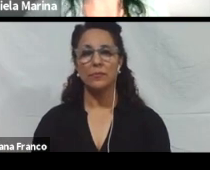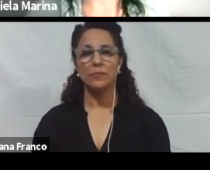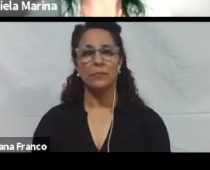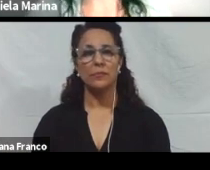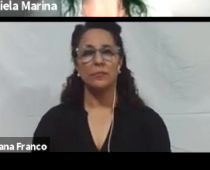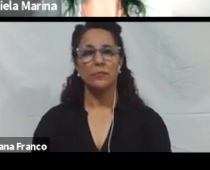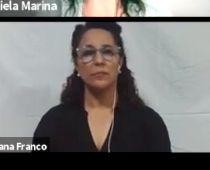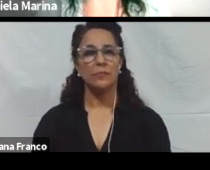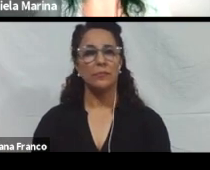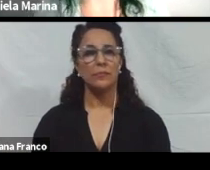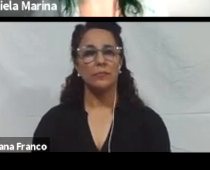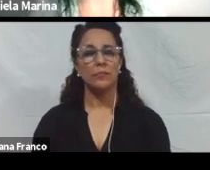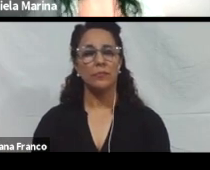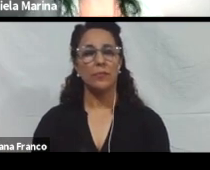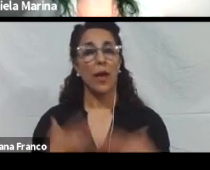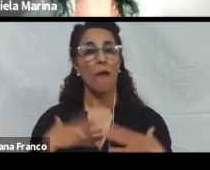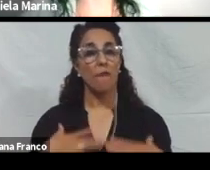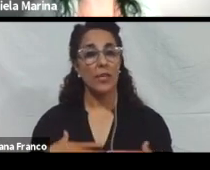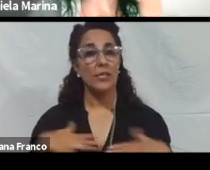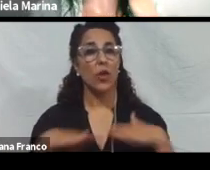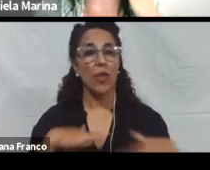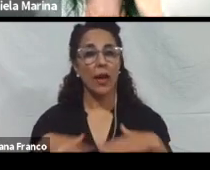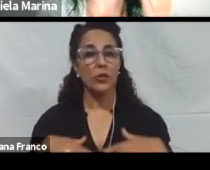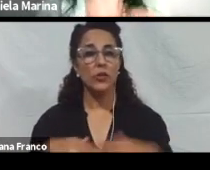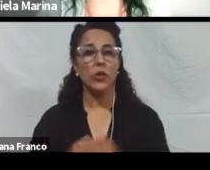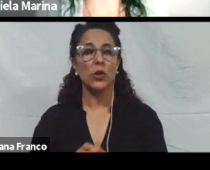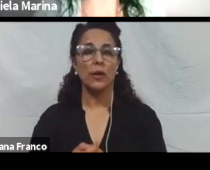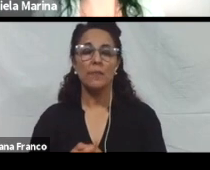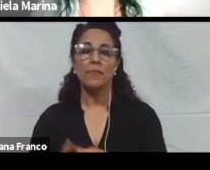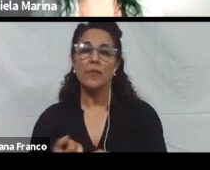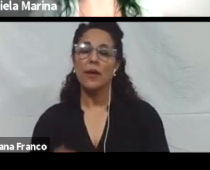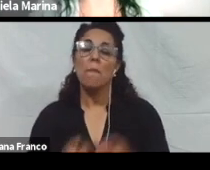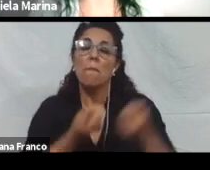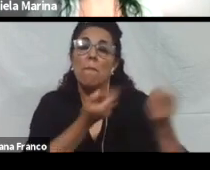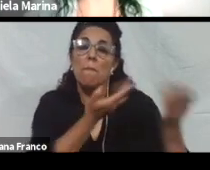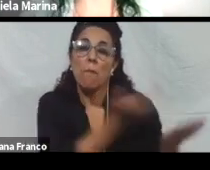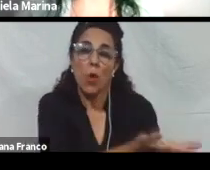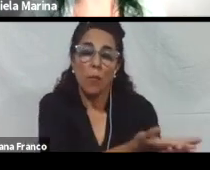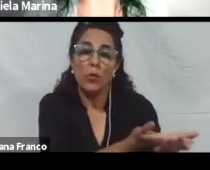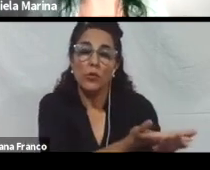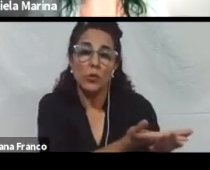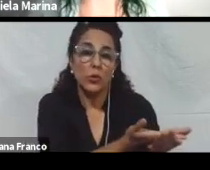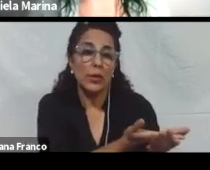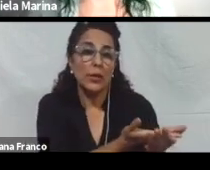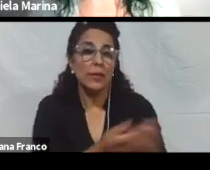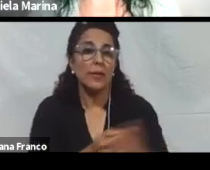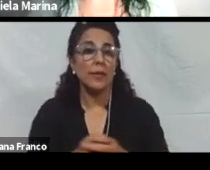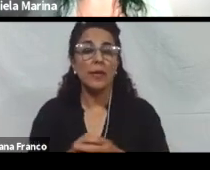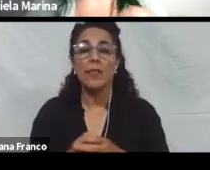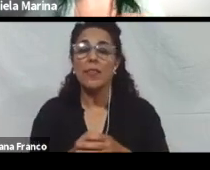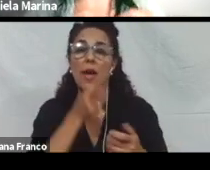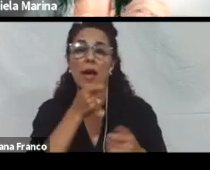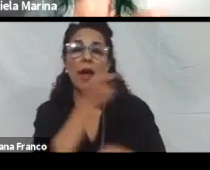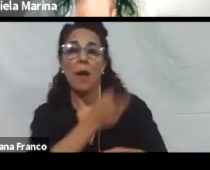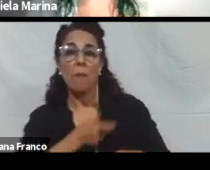Respecto a los medios físicos de acción, nos dice que debemos proporcionar diferentes modalidades de respuesta física. Es